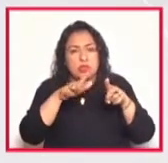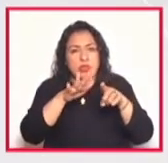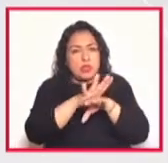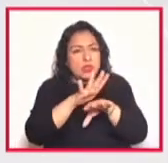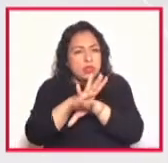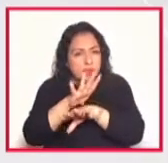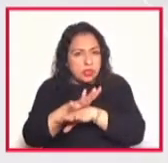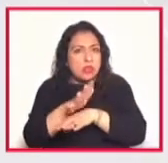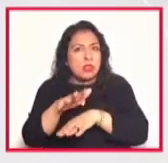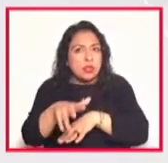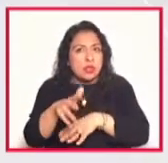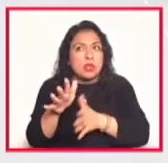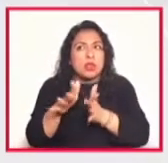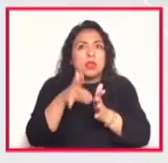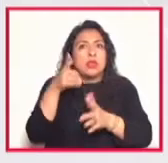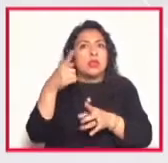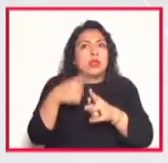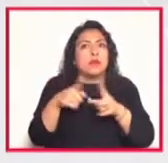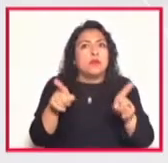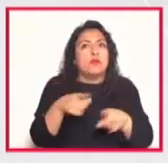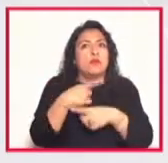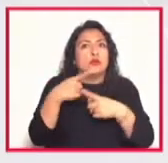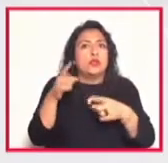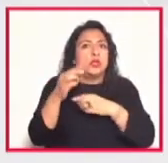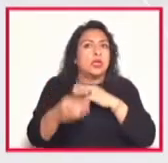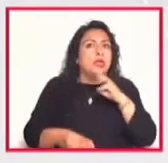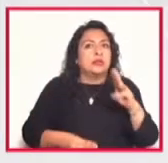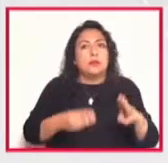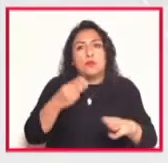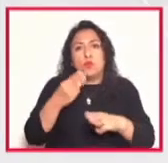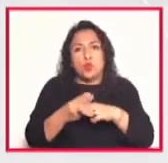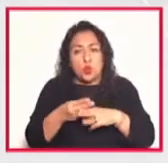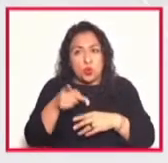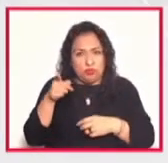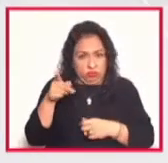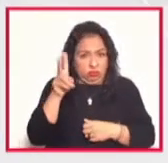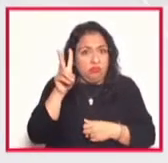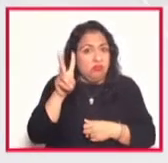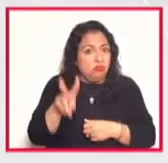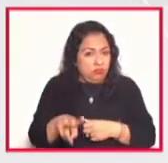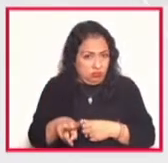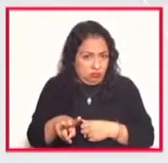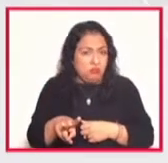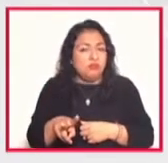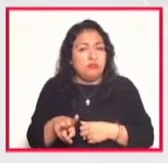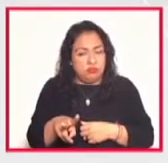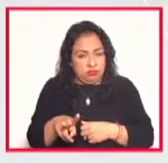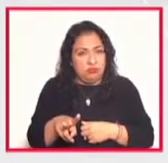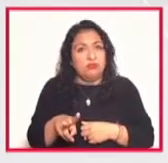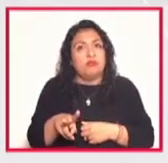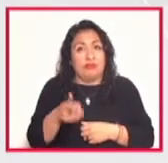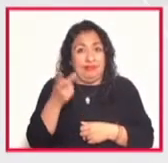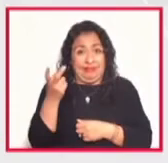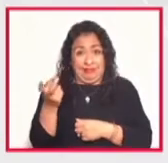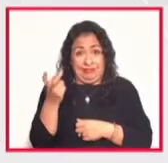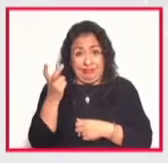con influencia de músicas del mundo él en realidad con esto